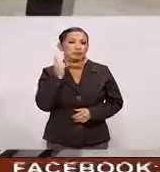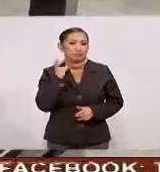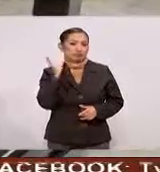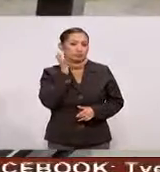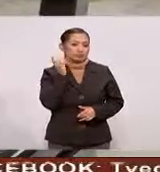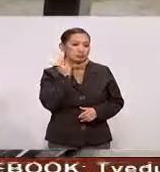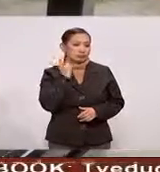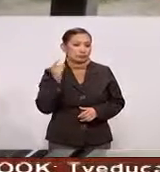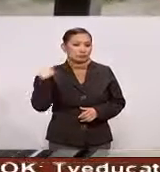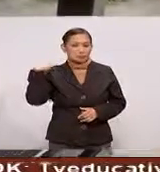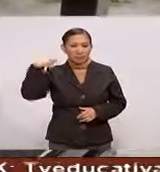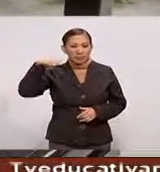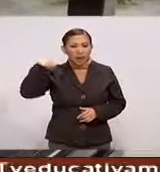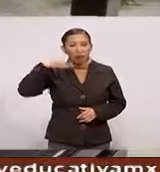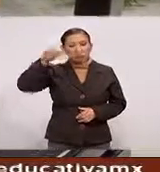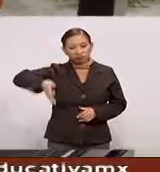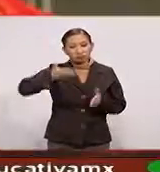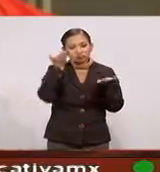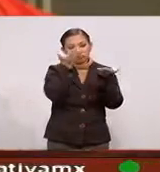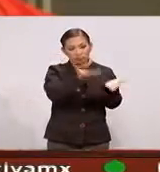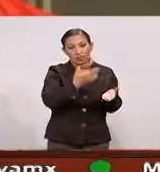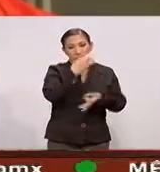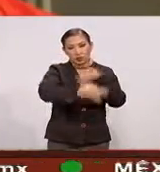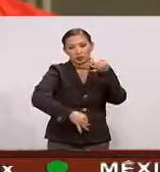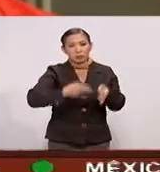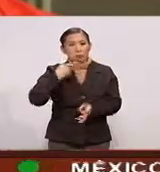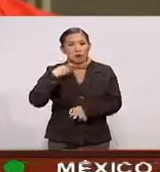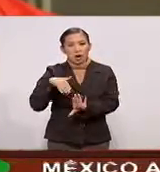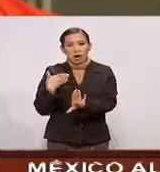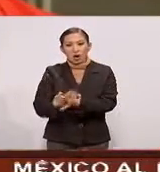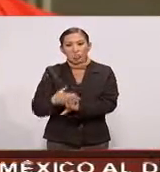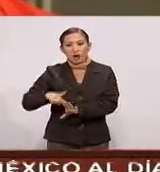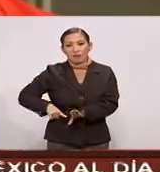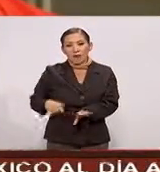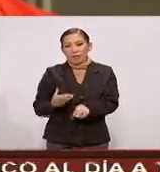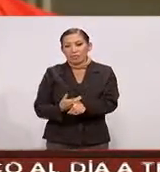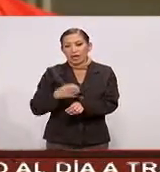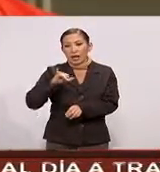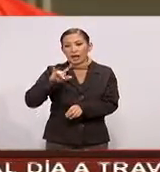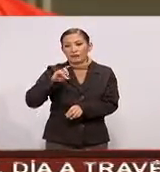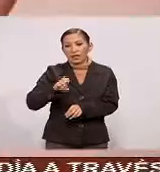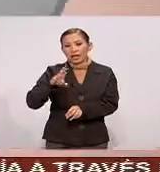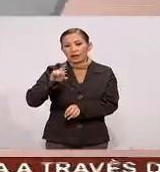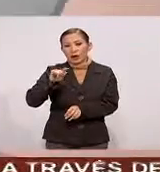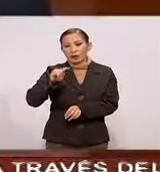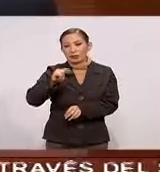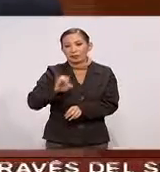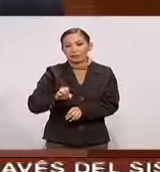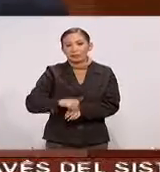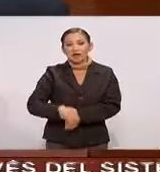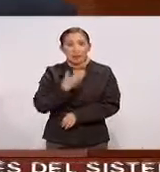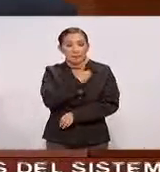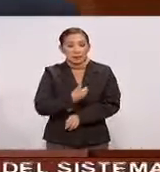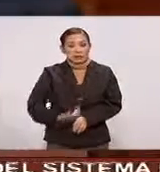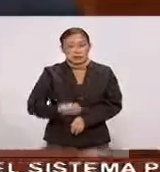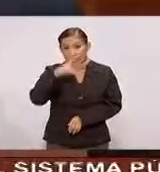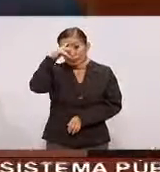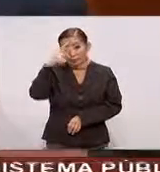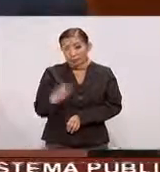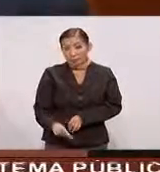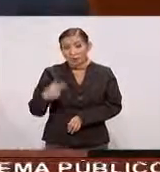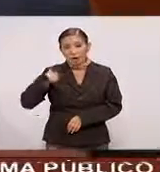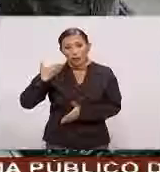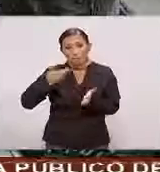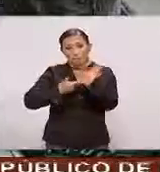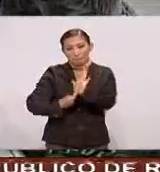Congreso De Veracruz Aceptan la solicitud De juicio político Contra el gobernador Javier Duarte El presidente Enrique Peña